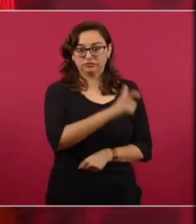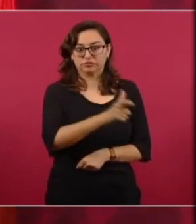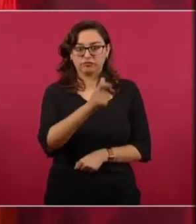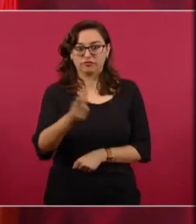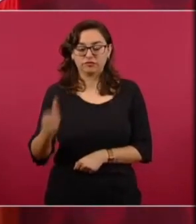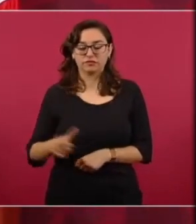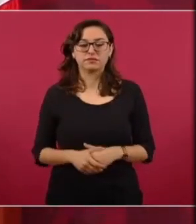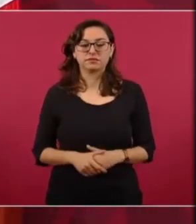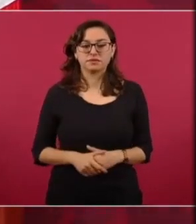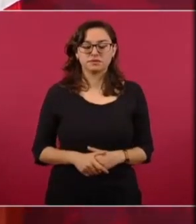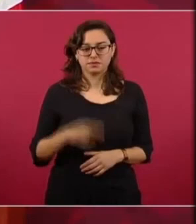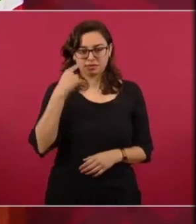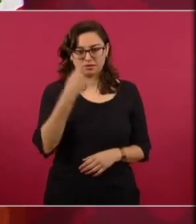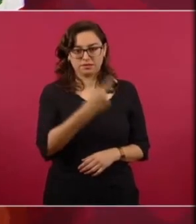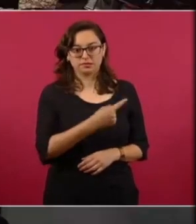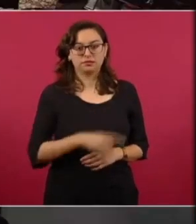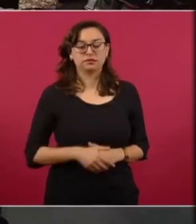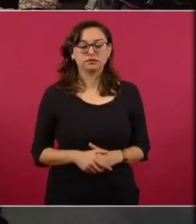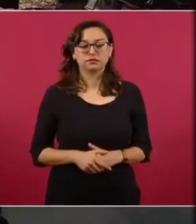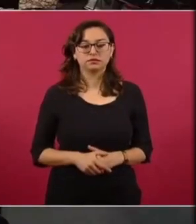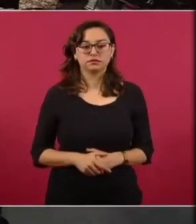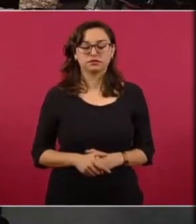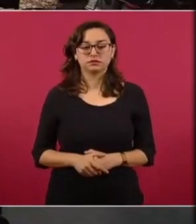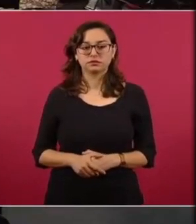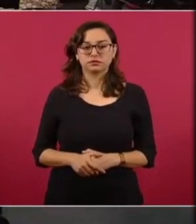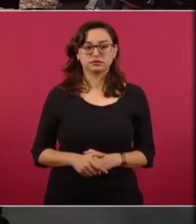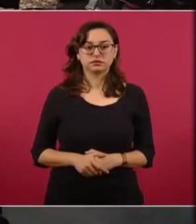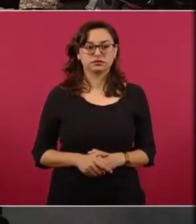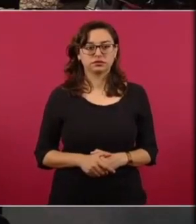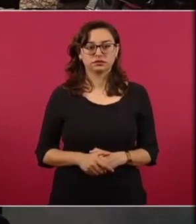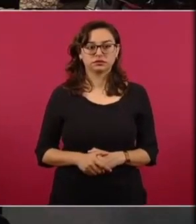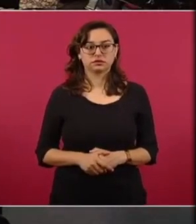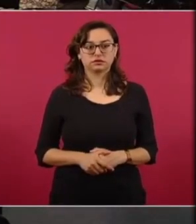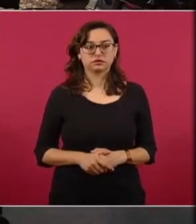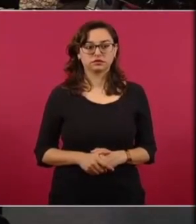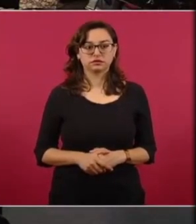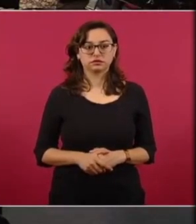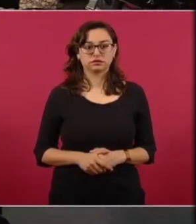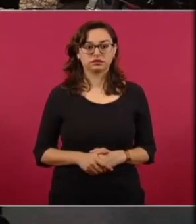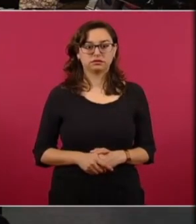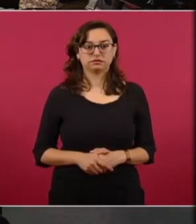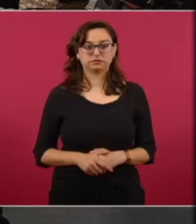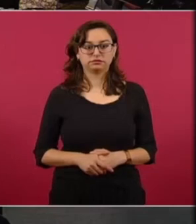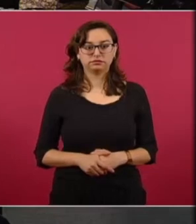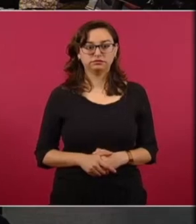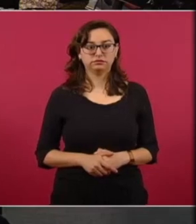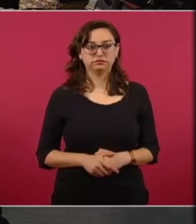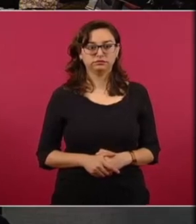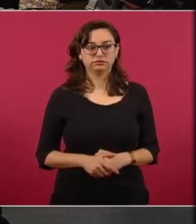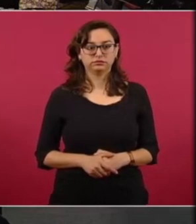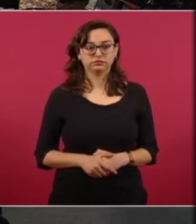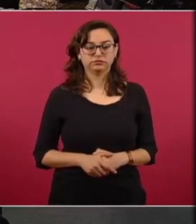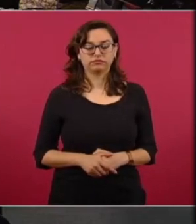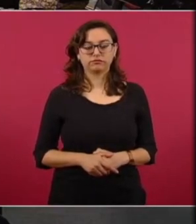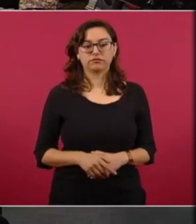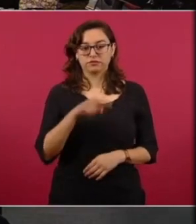miren ¿por qué no te acercas más? esta es